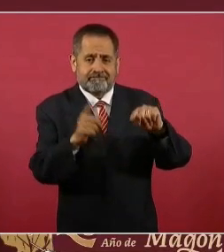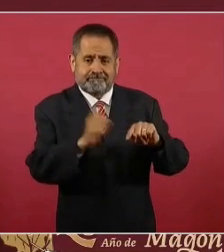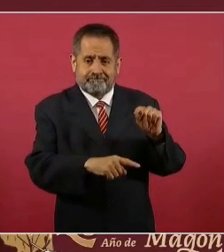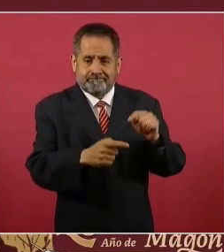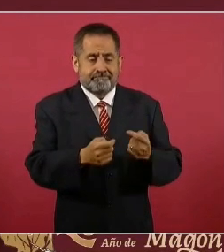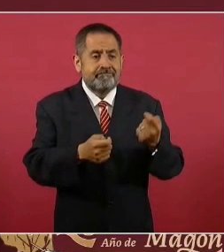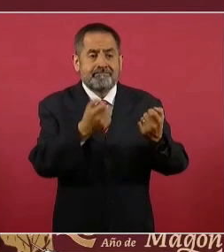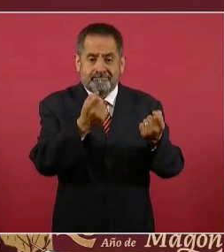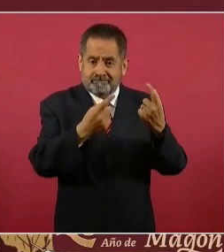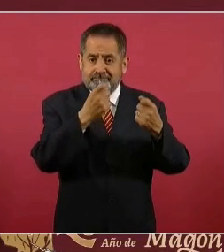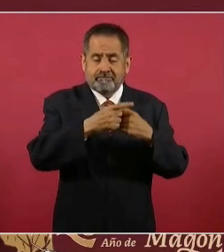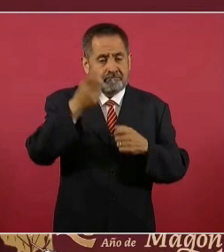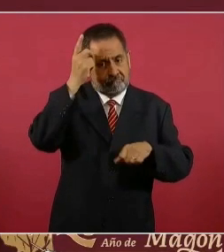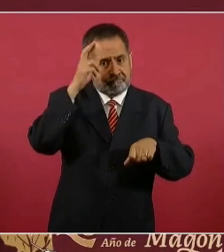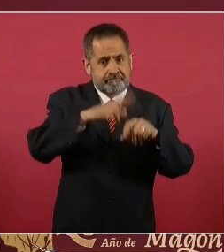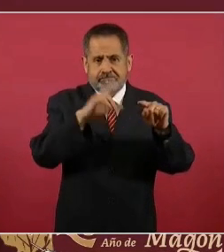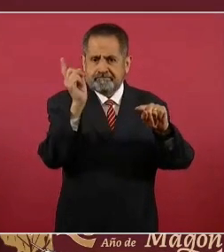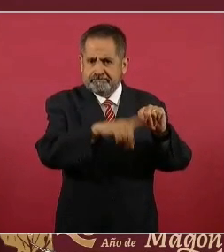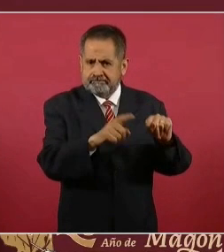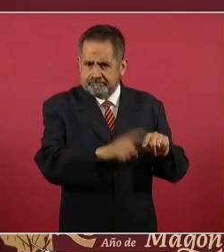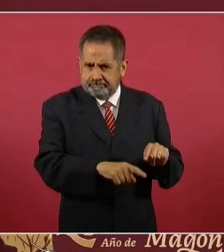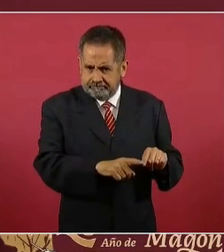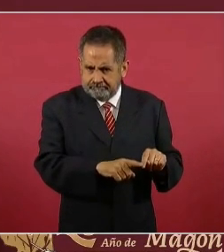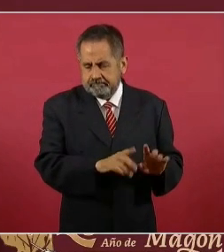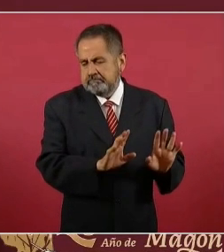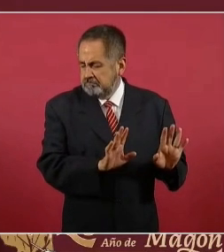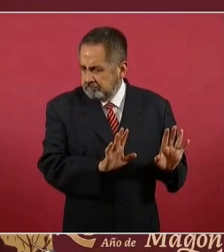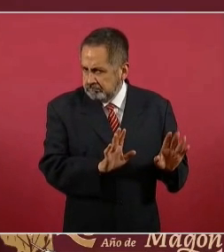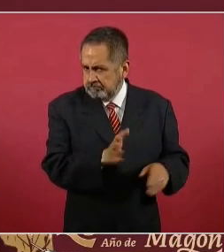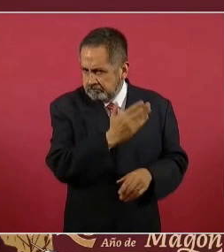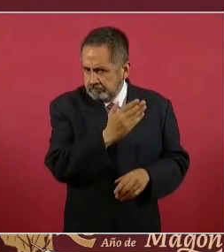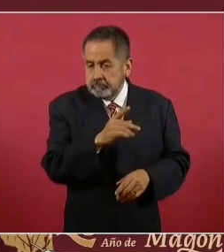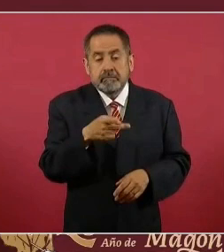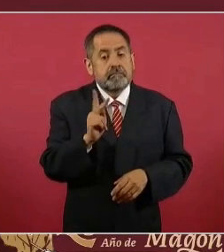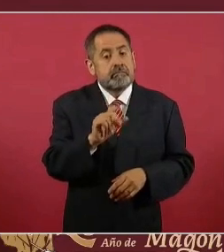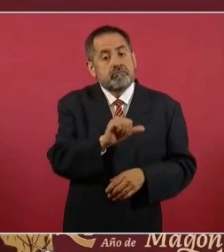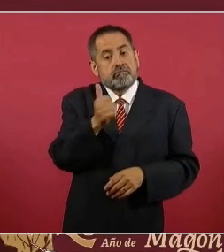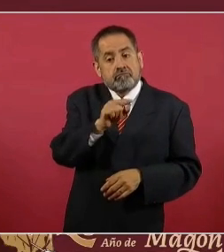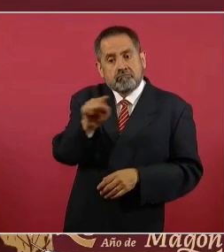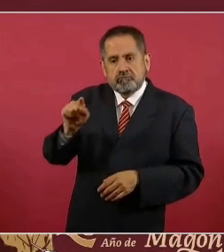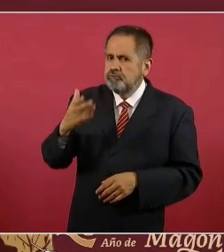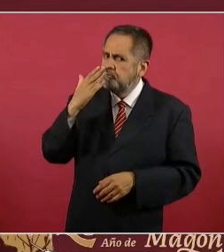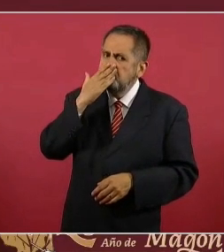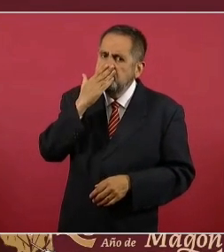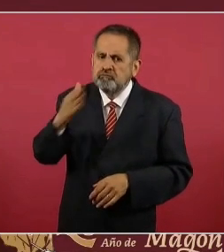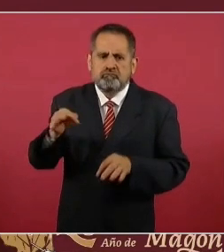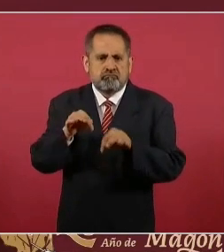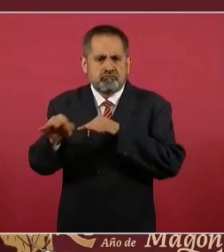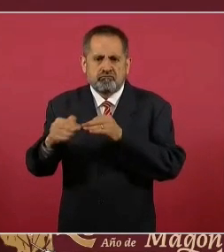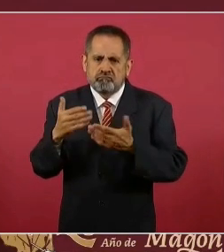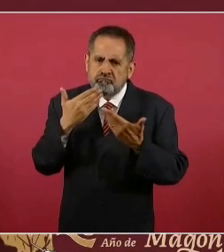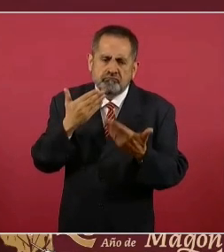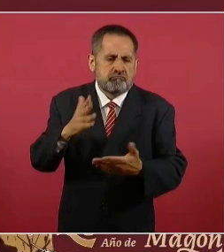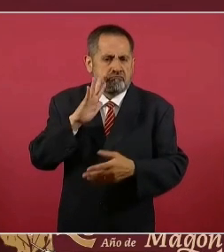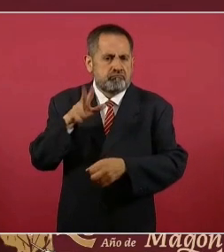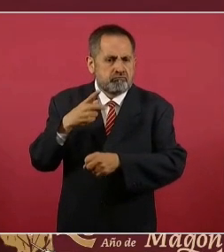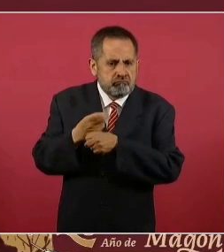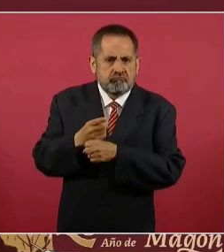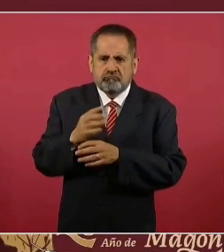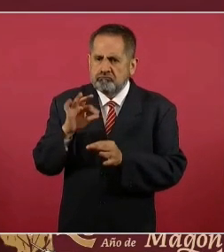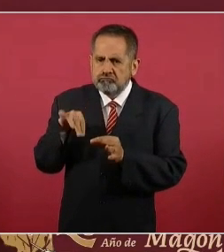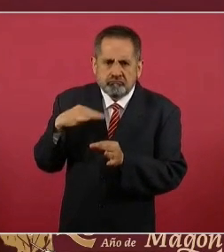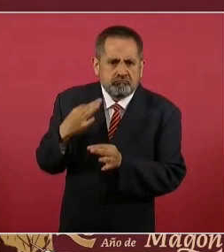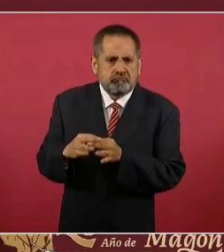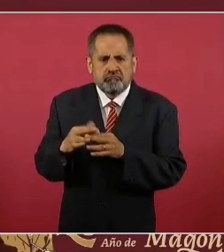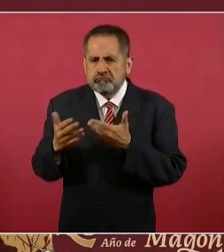superiores, encontramos también servidores y servidoras públicas en la siguiente de gran valía y compromiso y desde